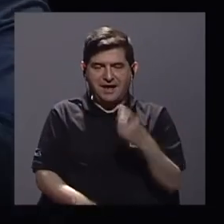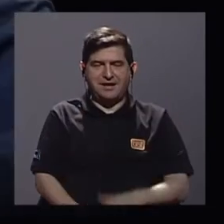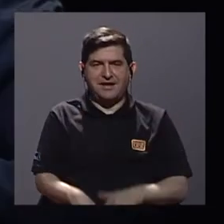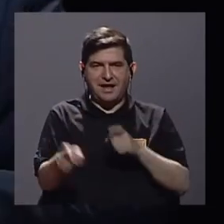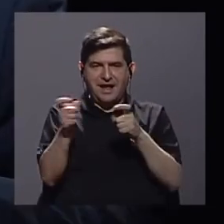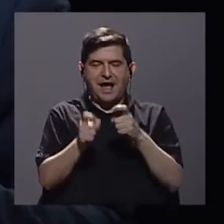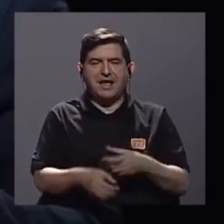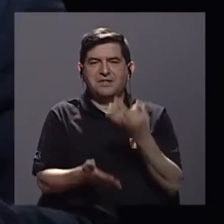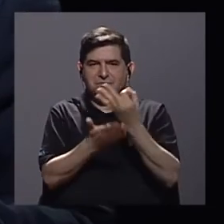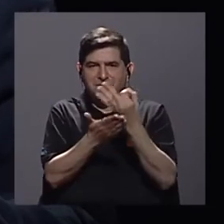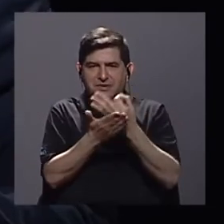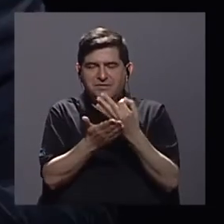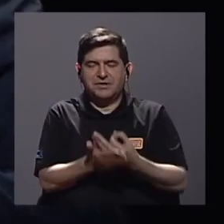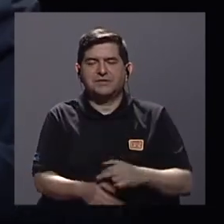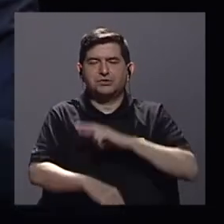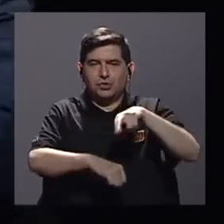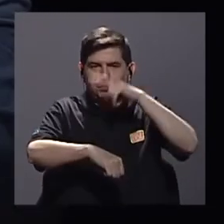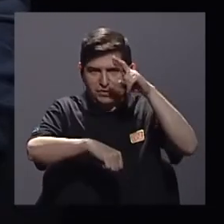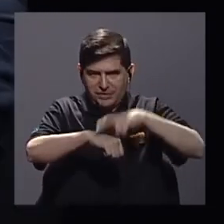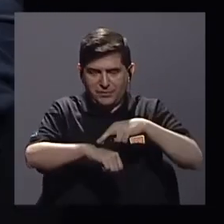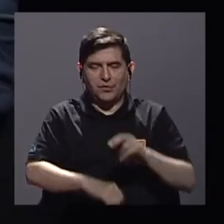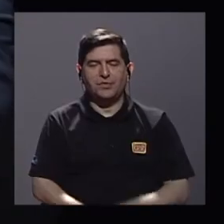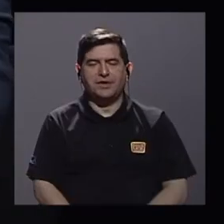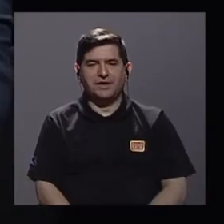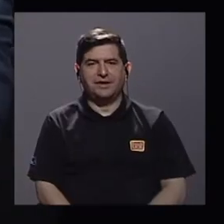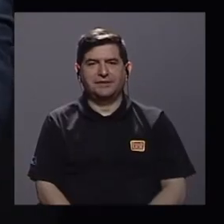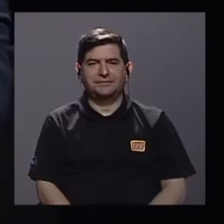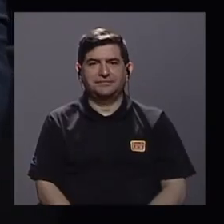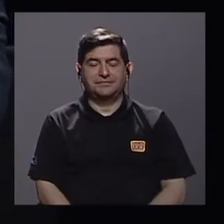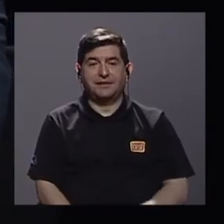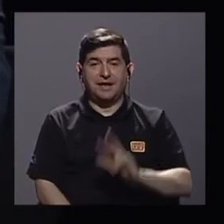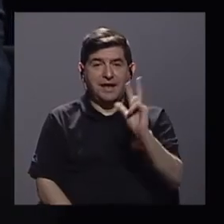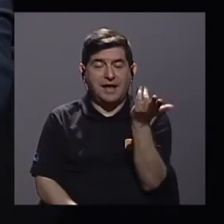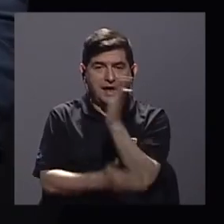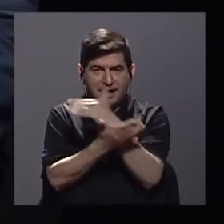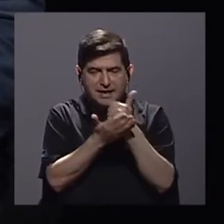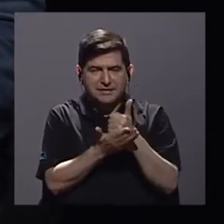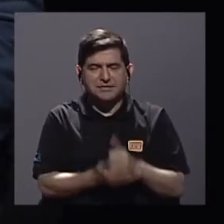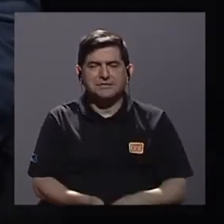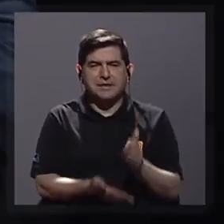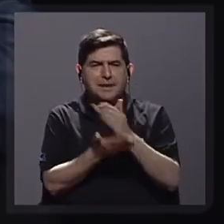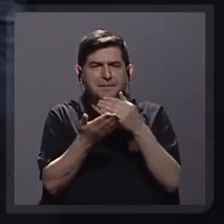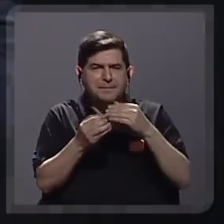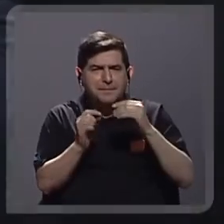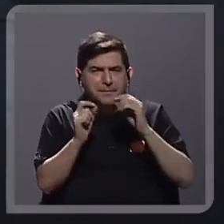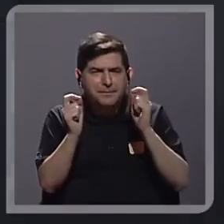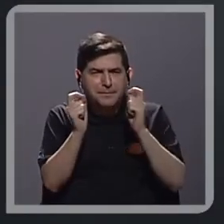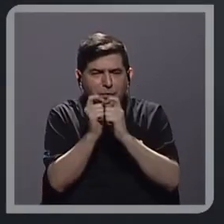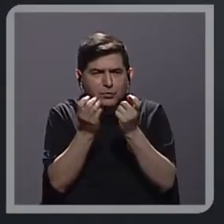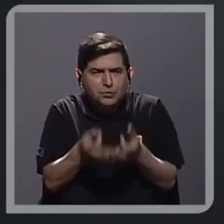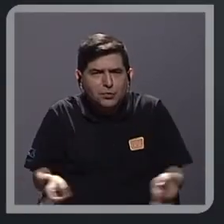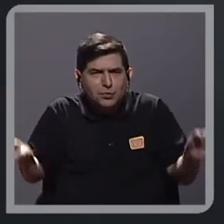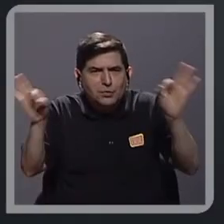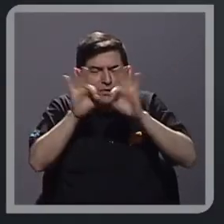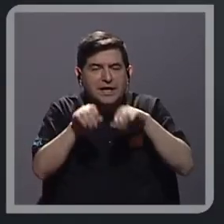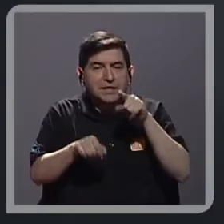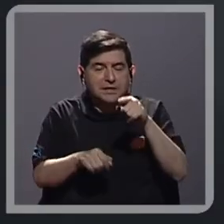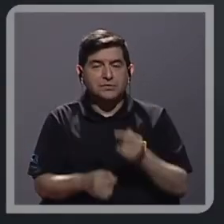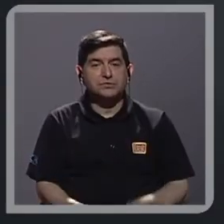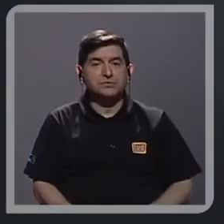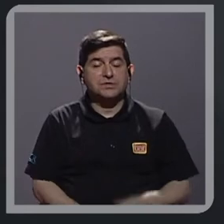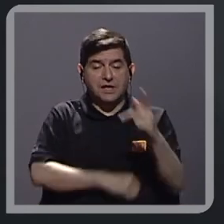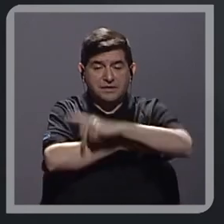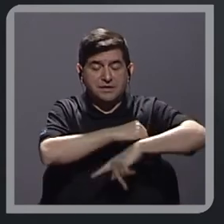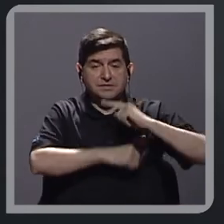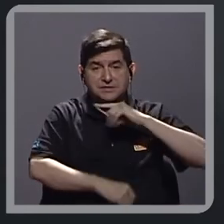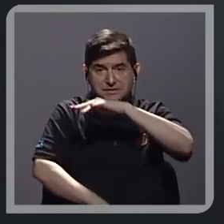Administración Financiera de la República. Quedábamos ahora en el tercer bloque con un cachito muy interesante, doña Julissa. Ustedes le ponen al país una